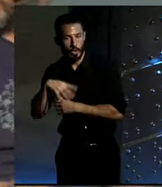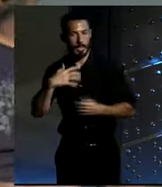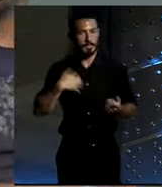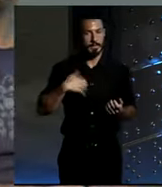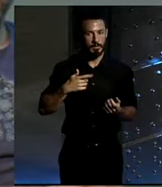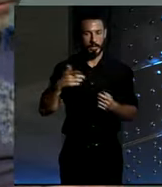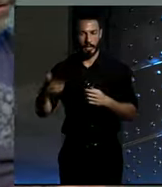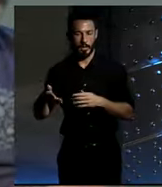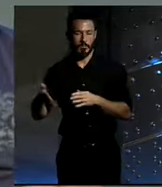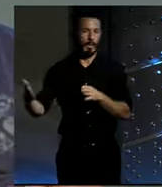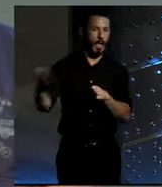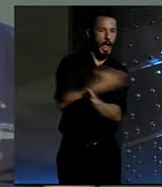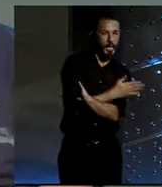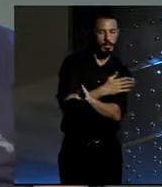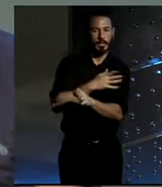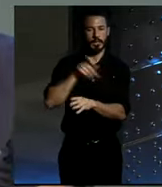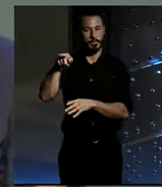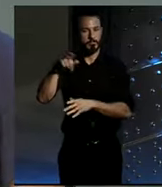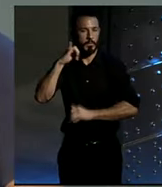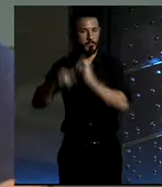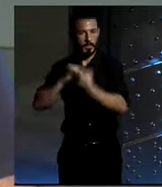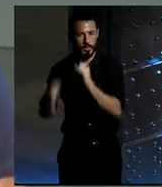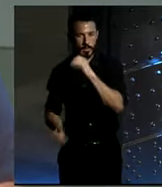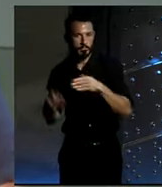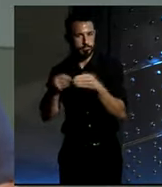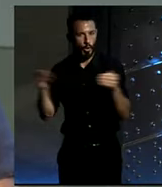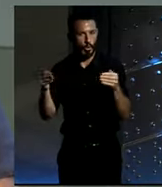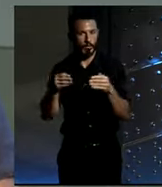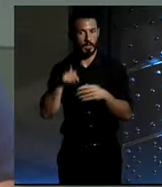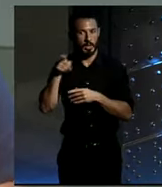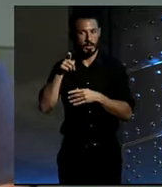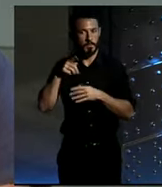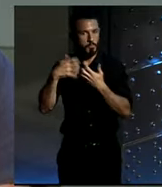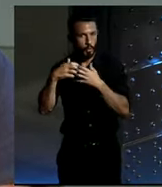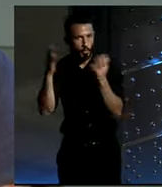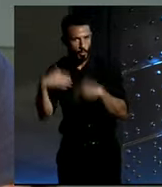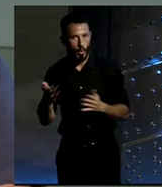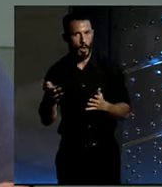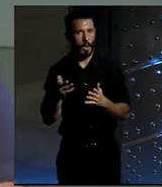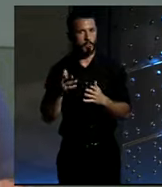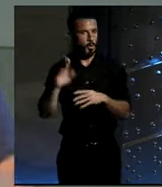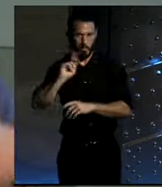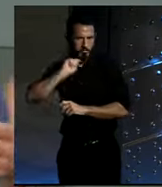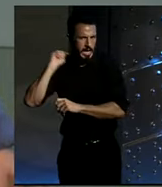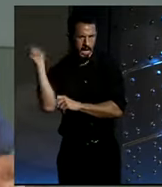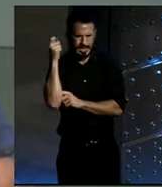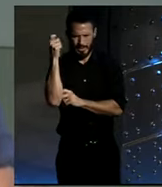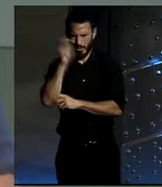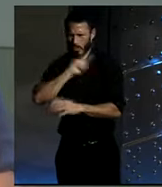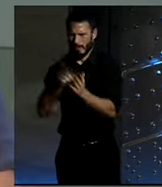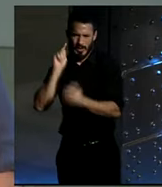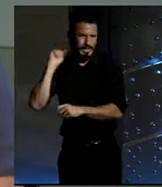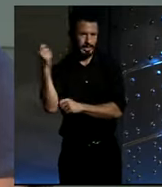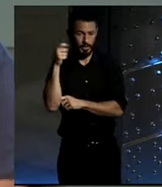anticipado digamos al tema de la bici en unos cuantos años, allí no hay motor y ha sido un éxito absoluto. Es decir, que si en Madrid